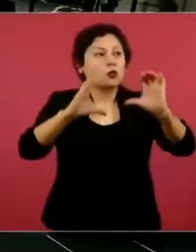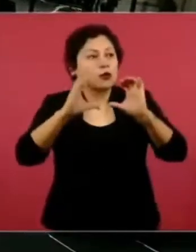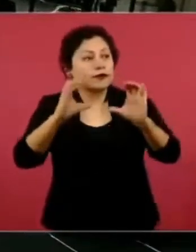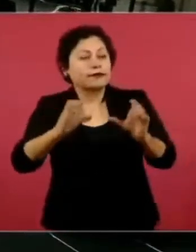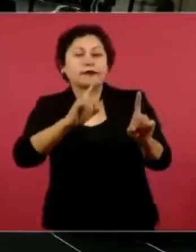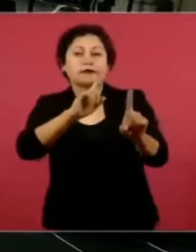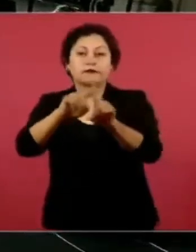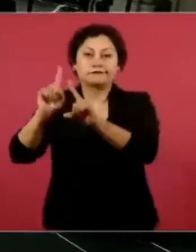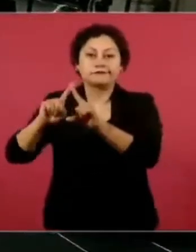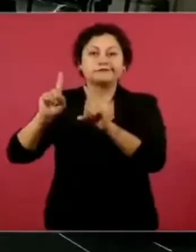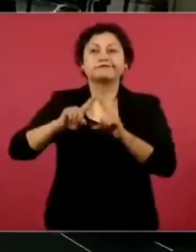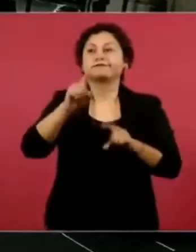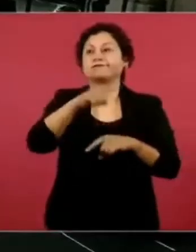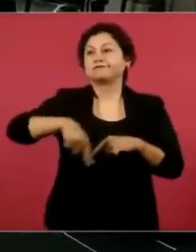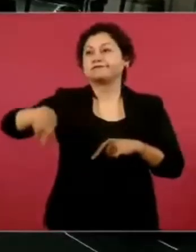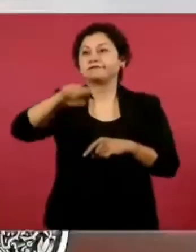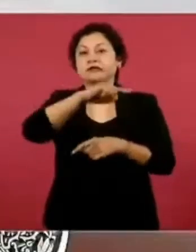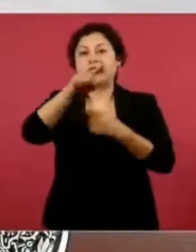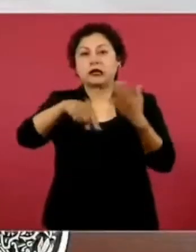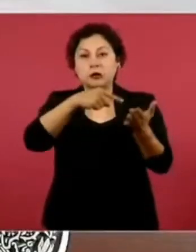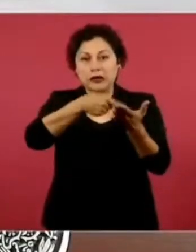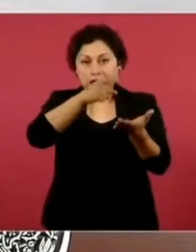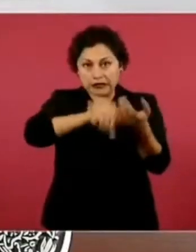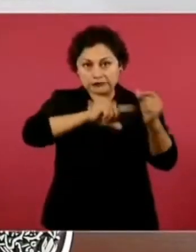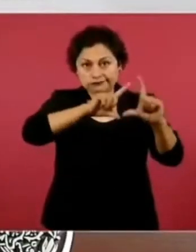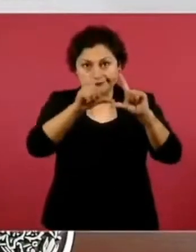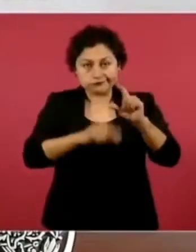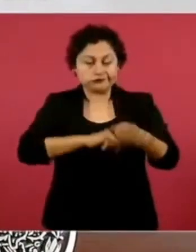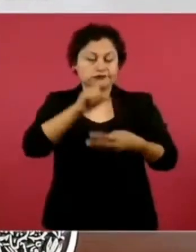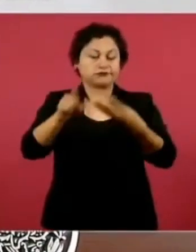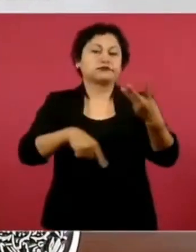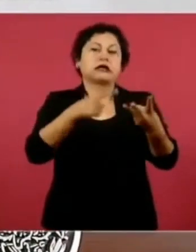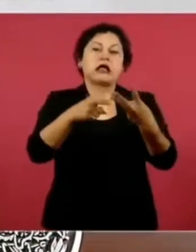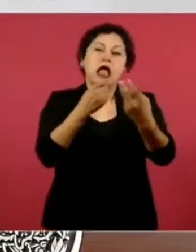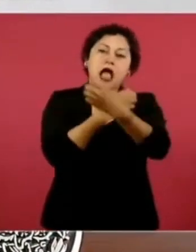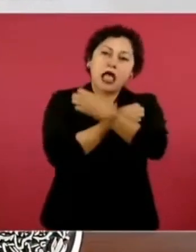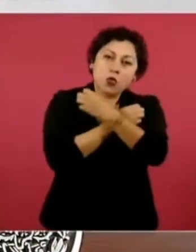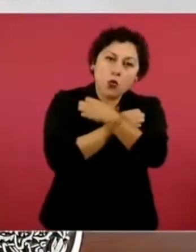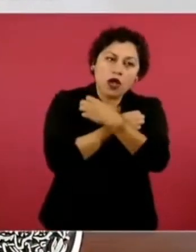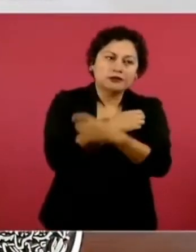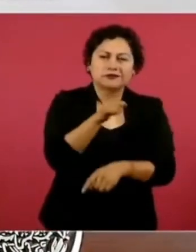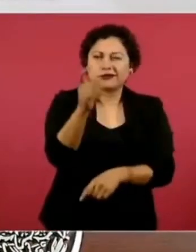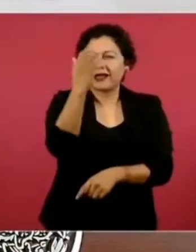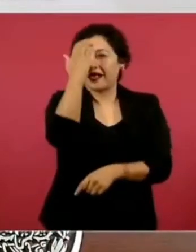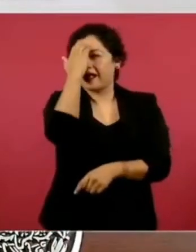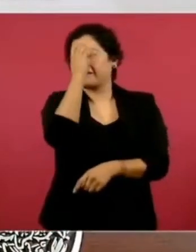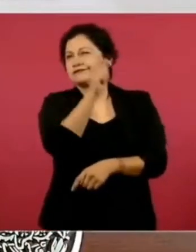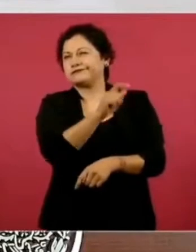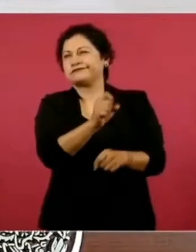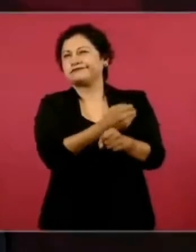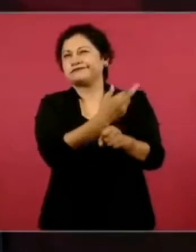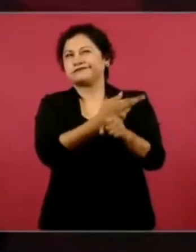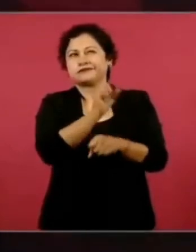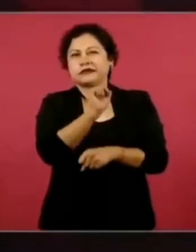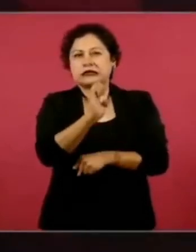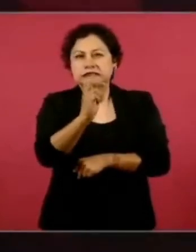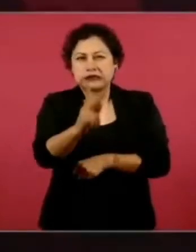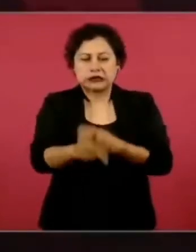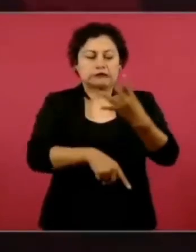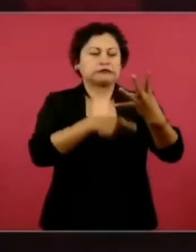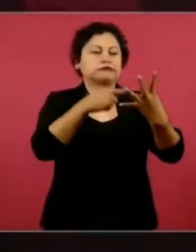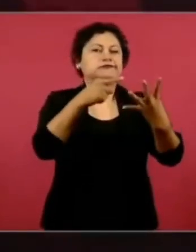de educación, de salud, carreteras, pero